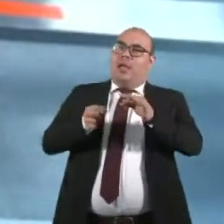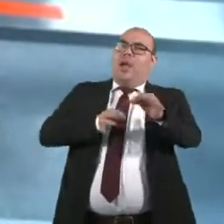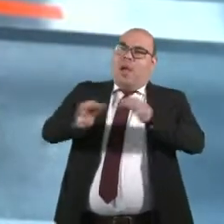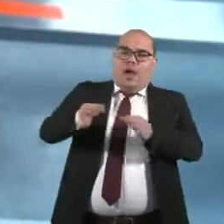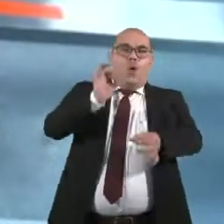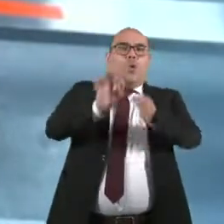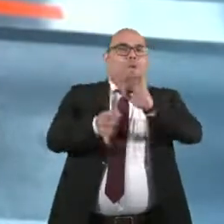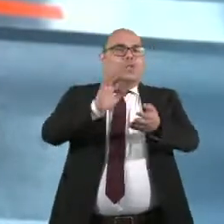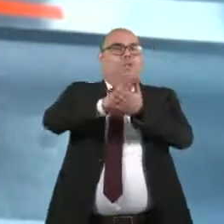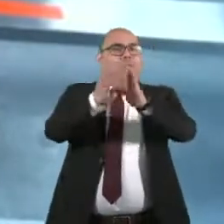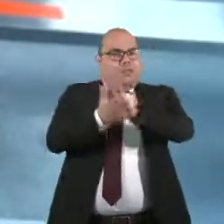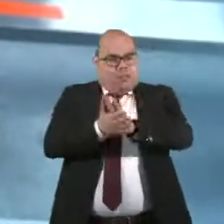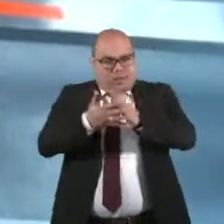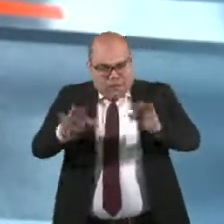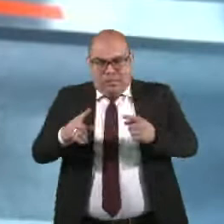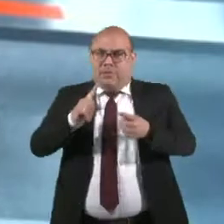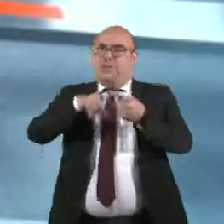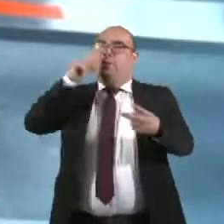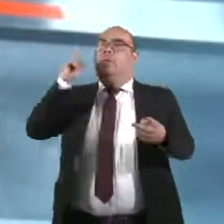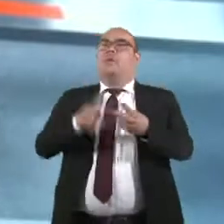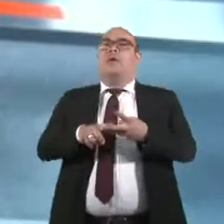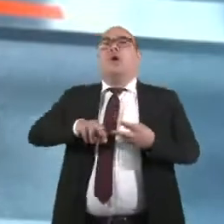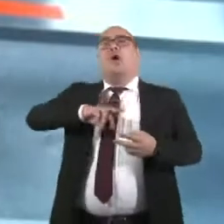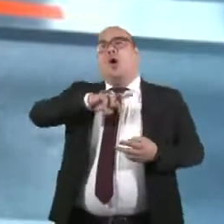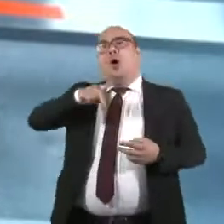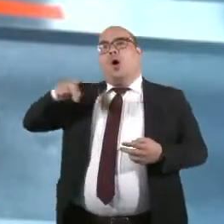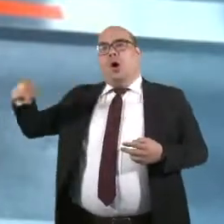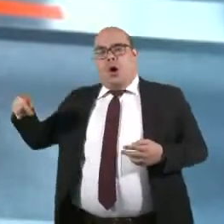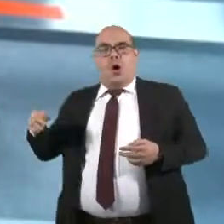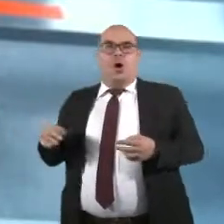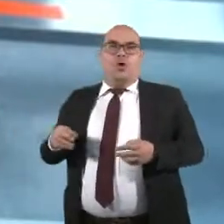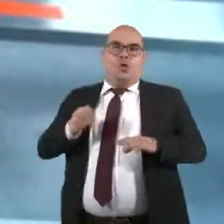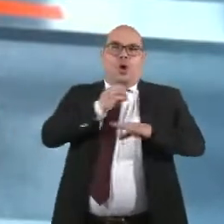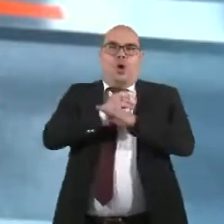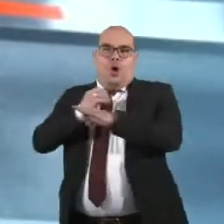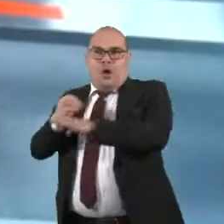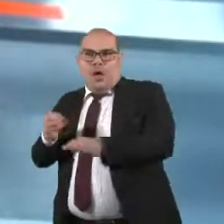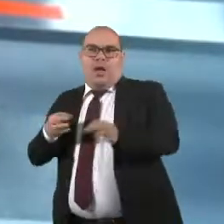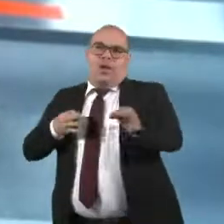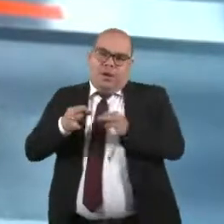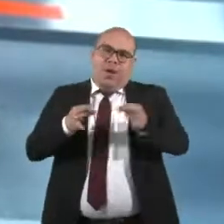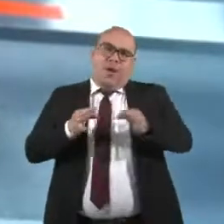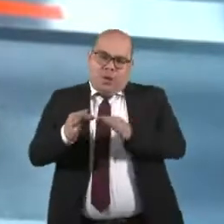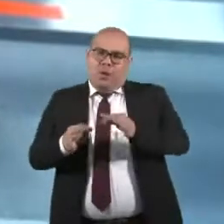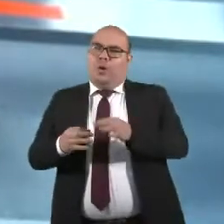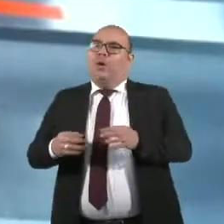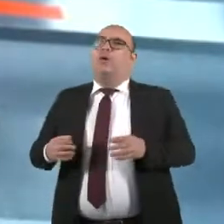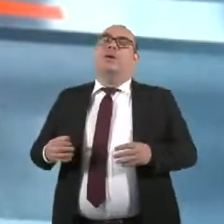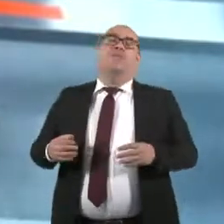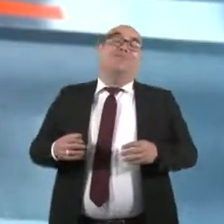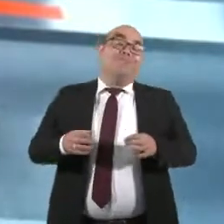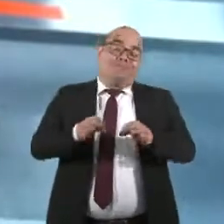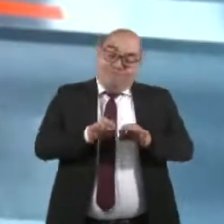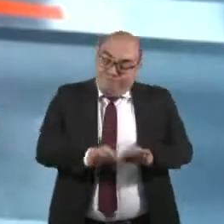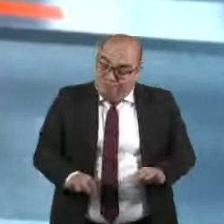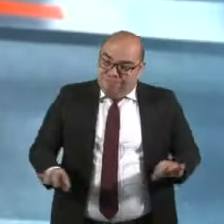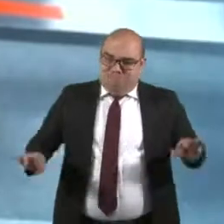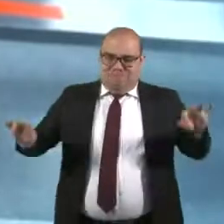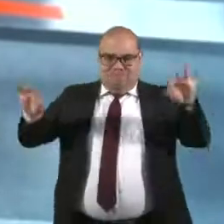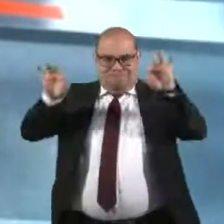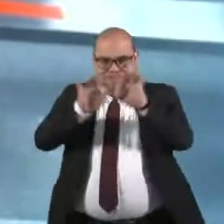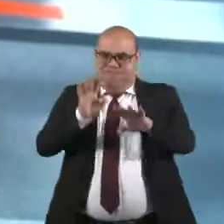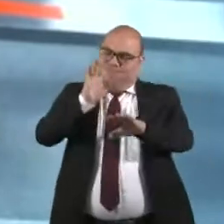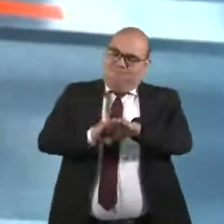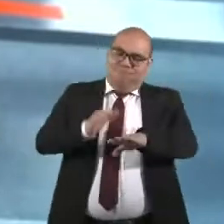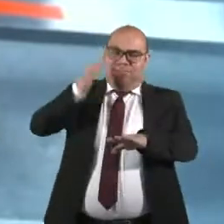Y se ha aprobado a través de los distintos organismos de justicia. Pero es muy importante. Porque es que